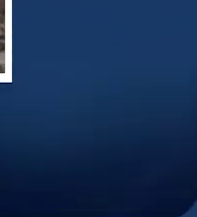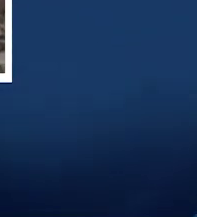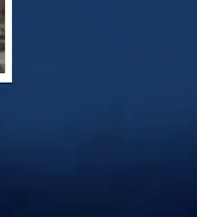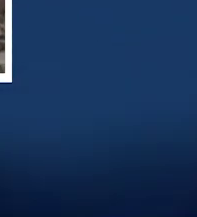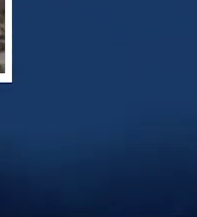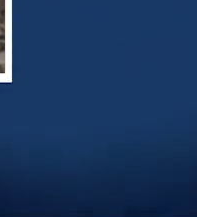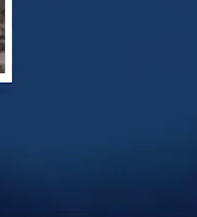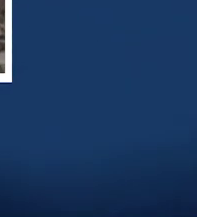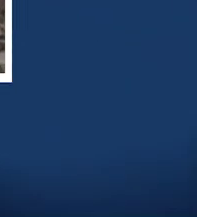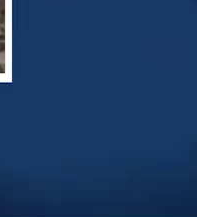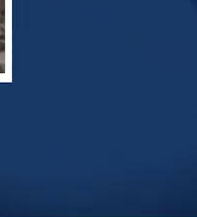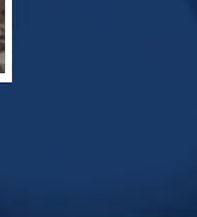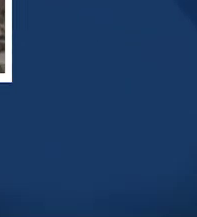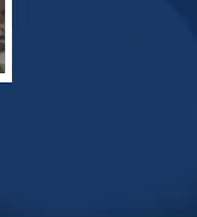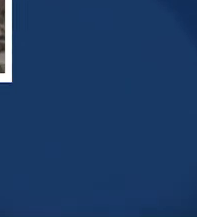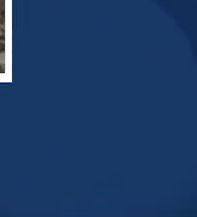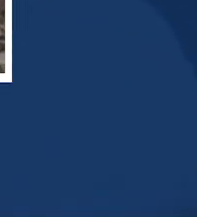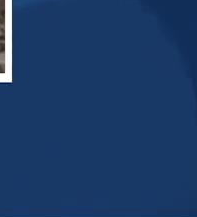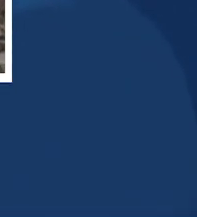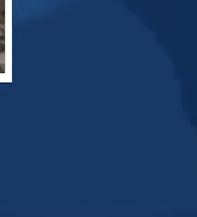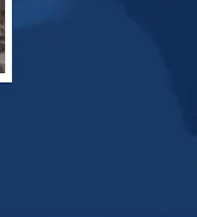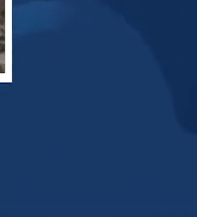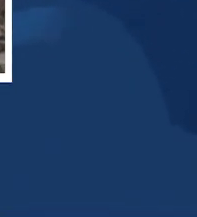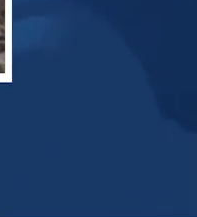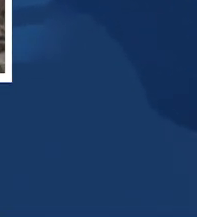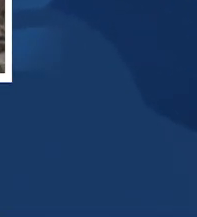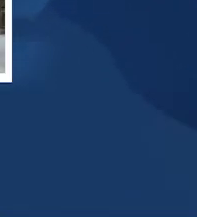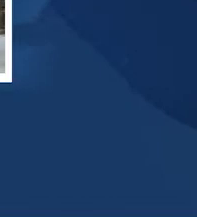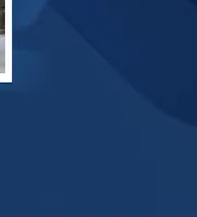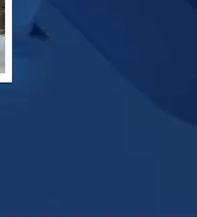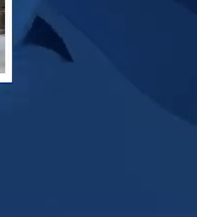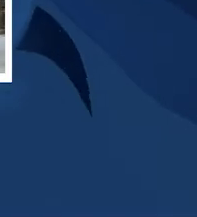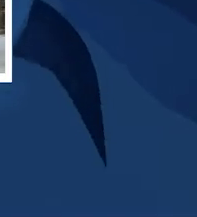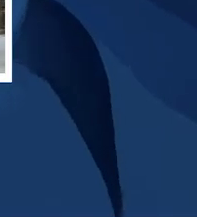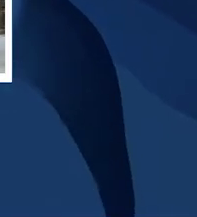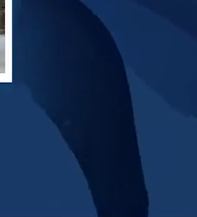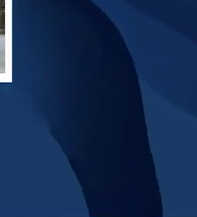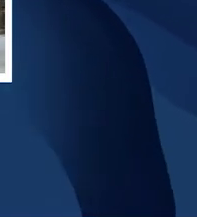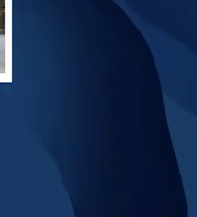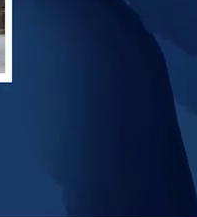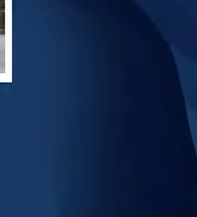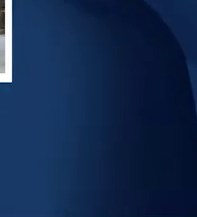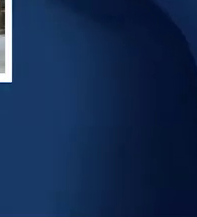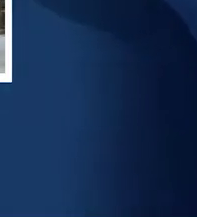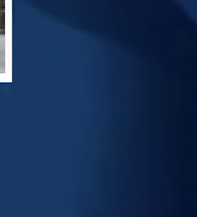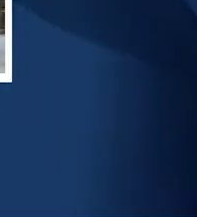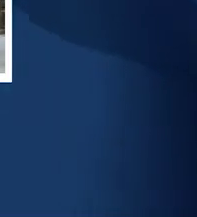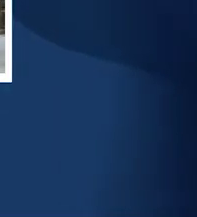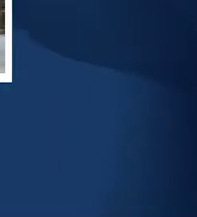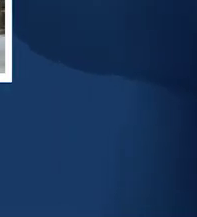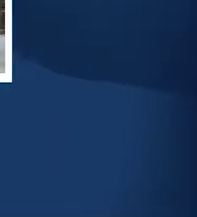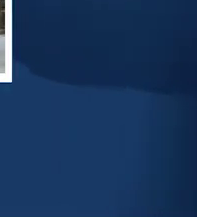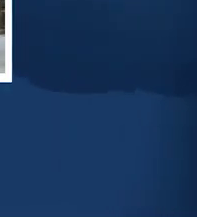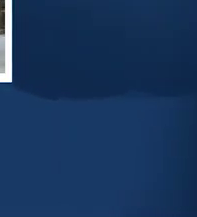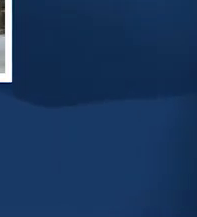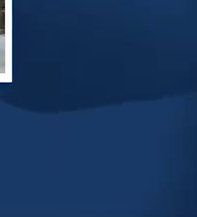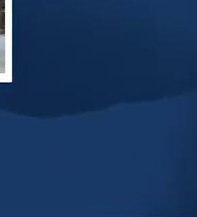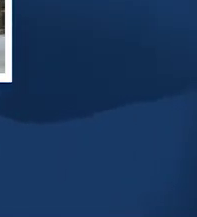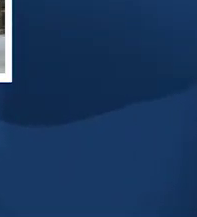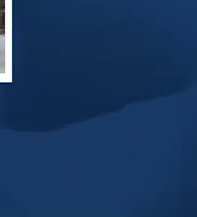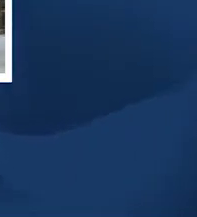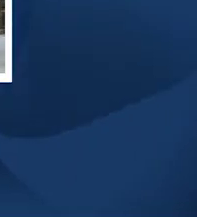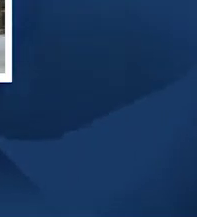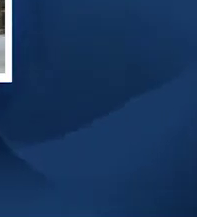De la región del Istmo de